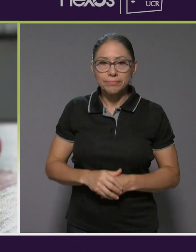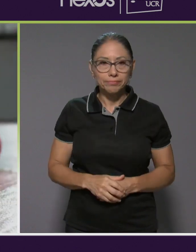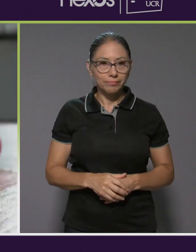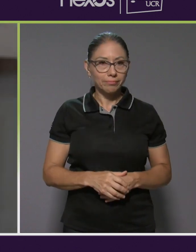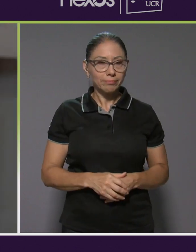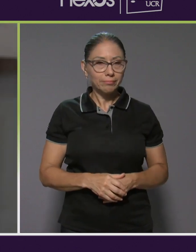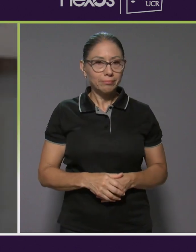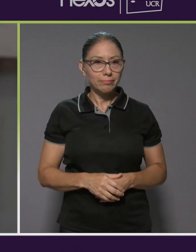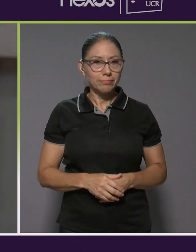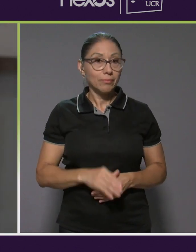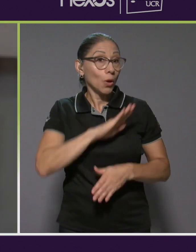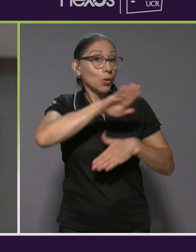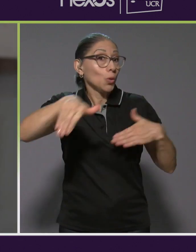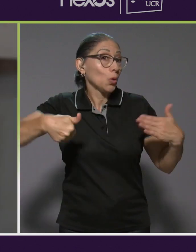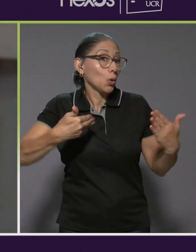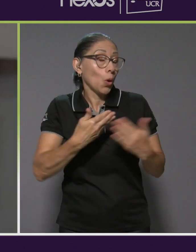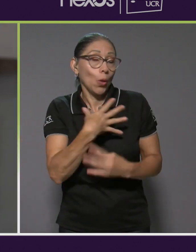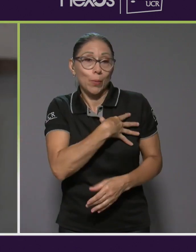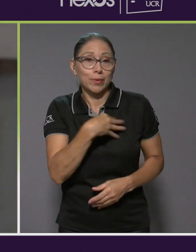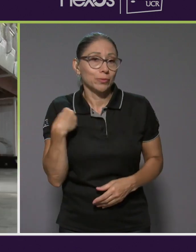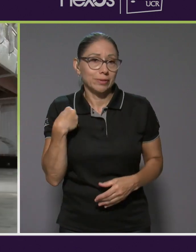Me gusta. gusta.